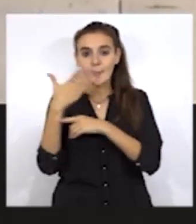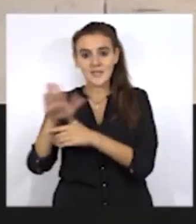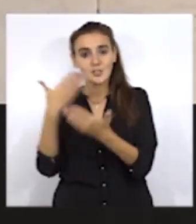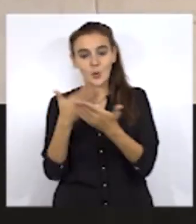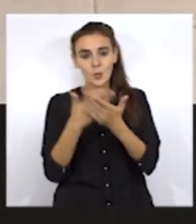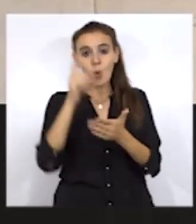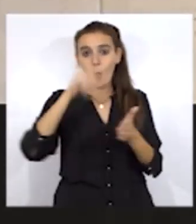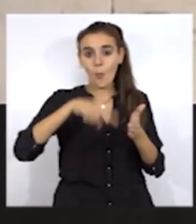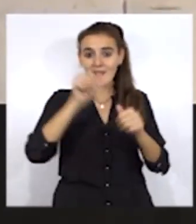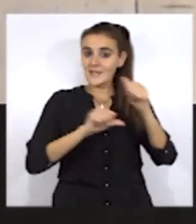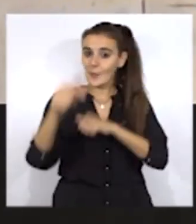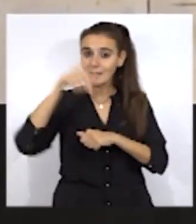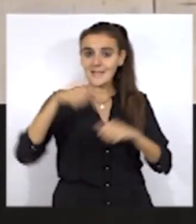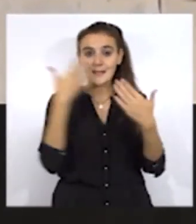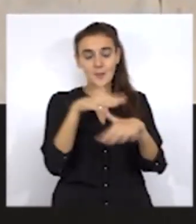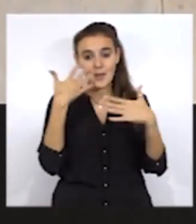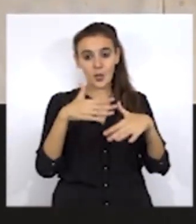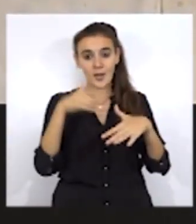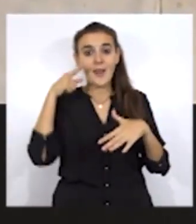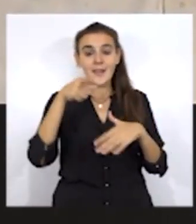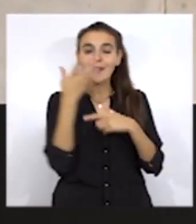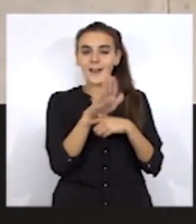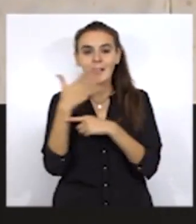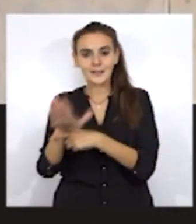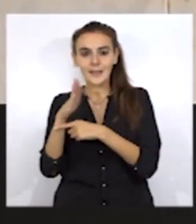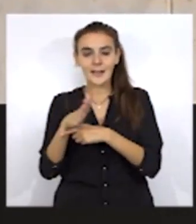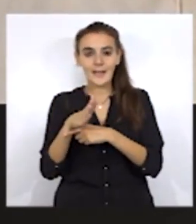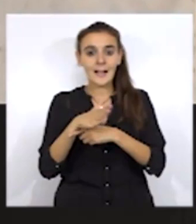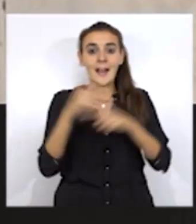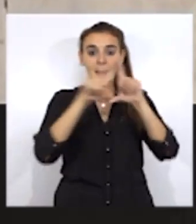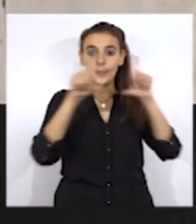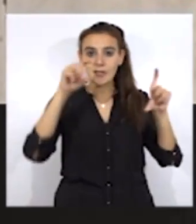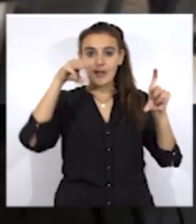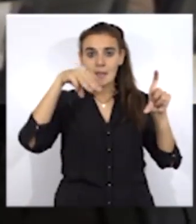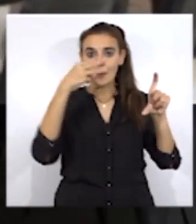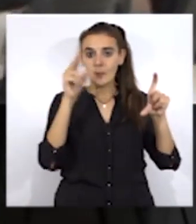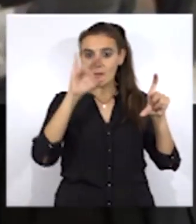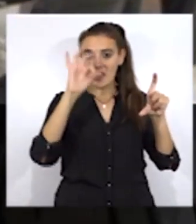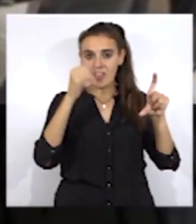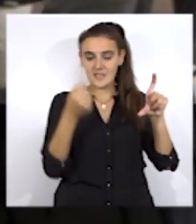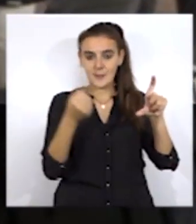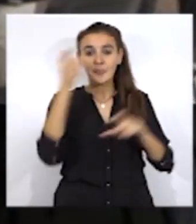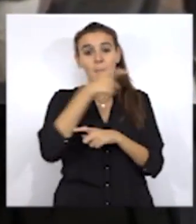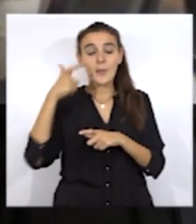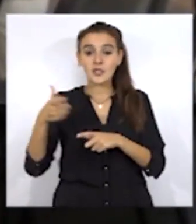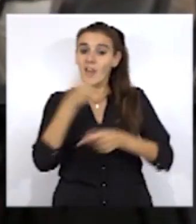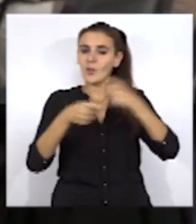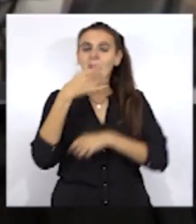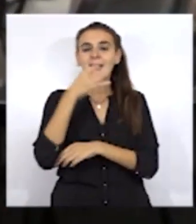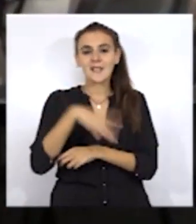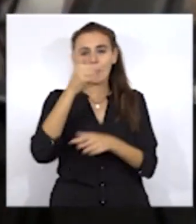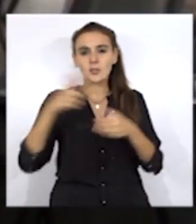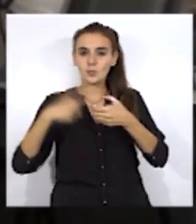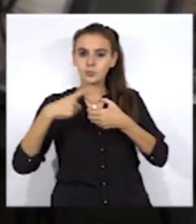miércoles y se deben entregar en la sede de Envicesa. Los que pueden comprar estas viviendas son aquellos que pertenezcan a unidades familiares